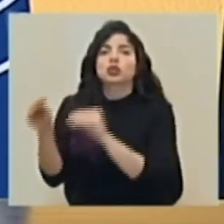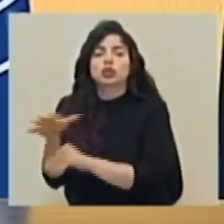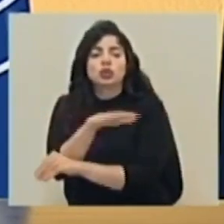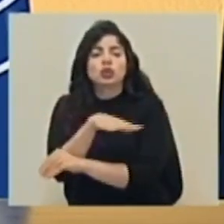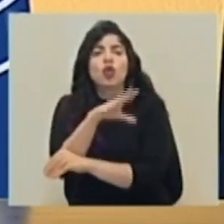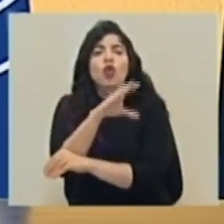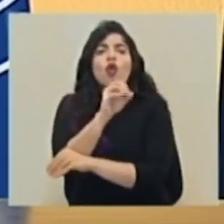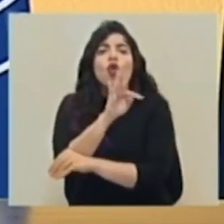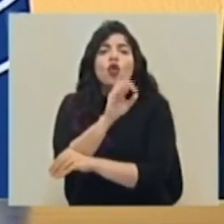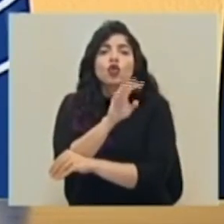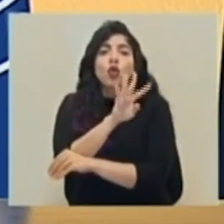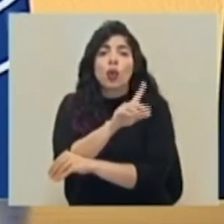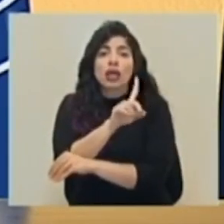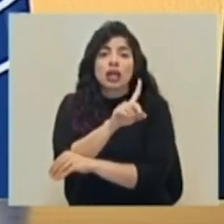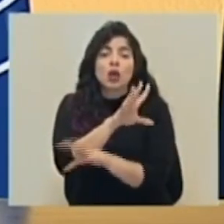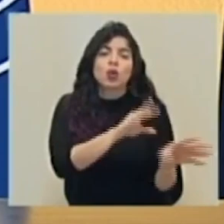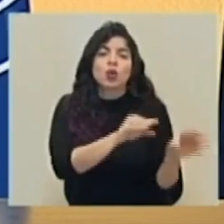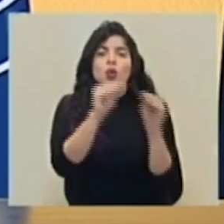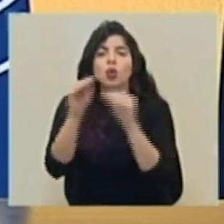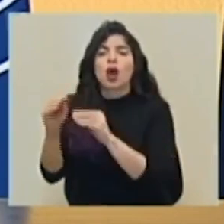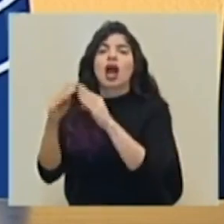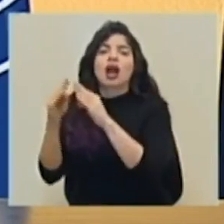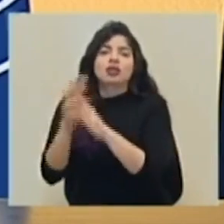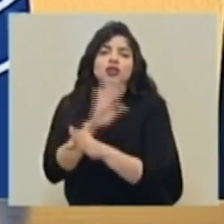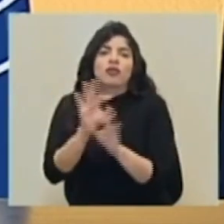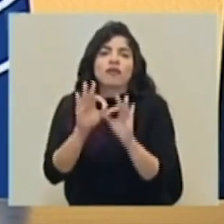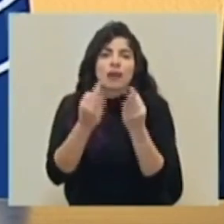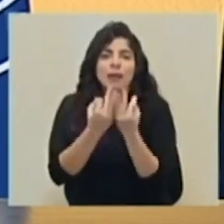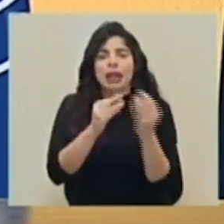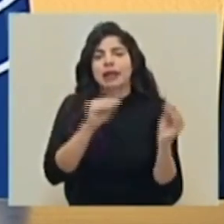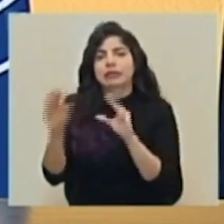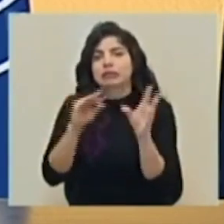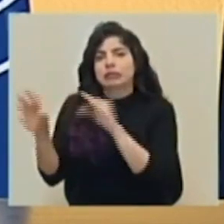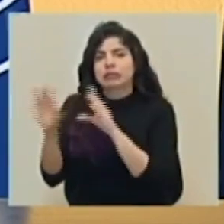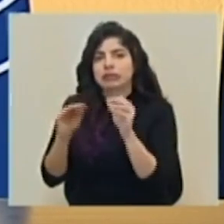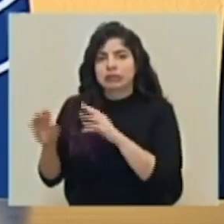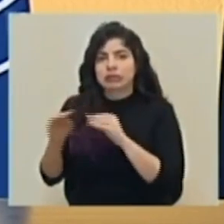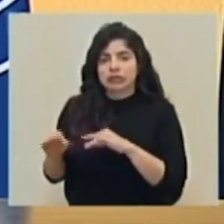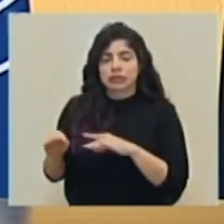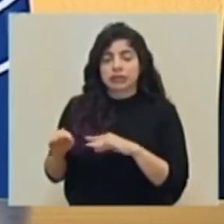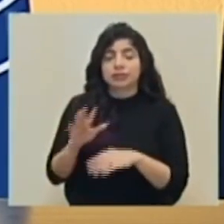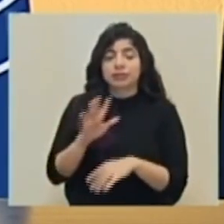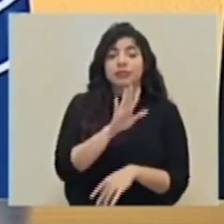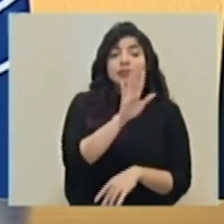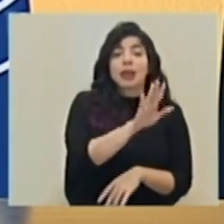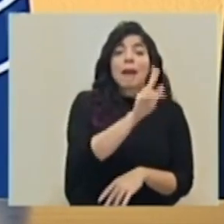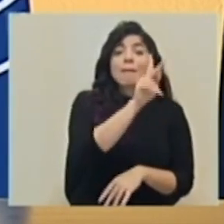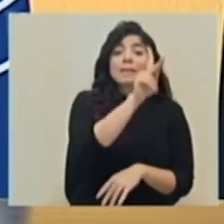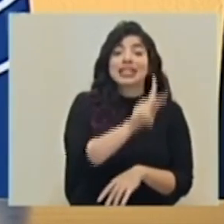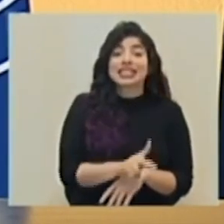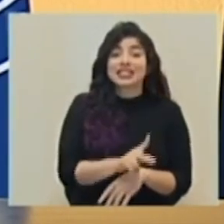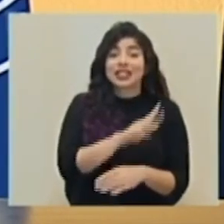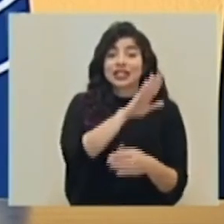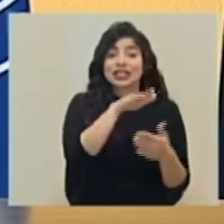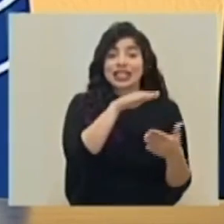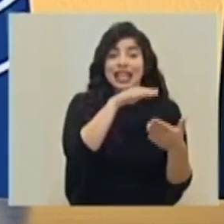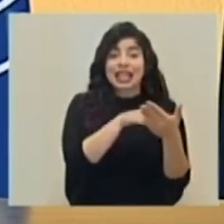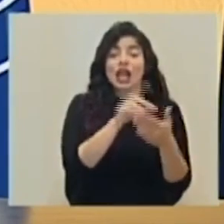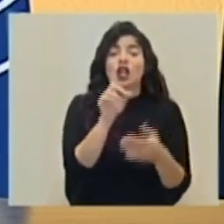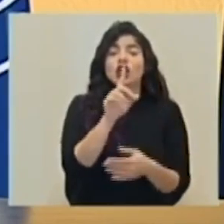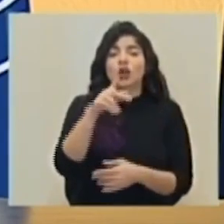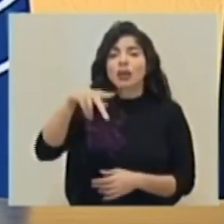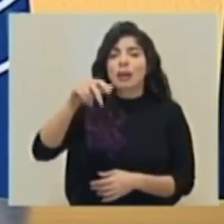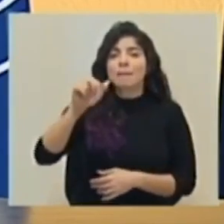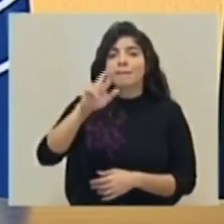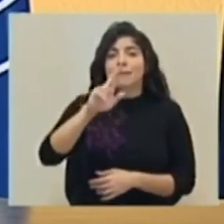Coto 41 a casas de familiares. Asimismo, en lo que al Pacífico Central se refiere, en el Cantón de Parrita,